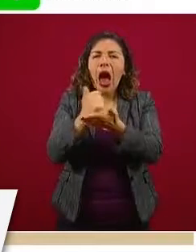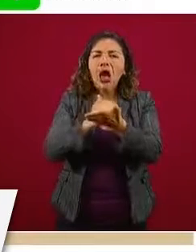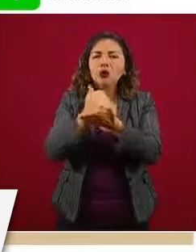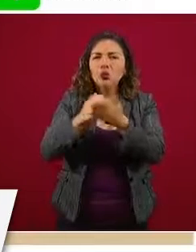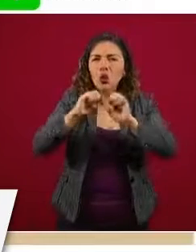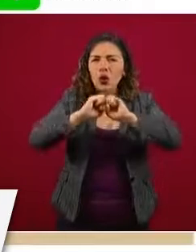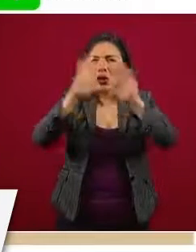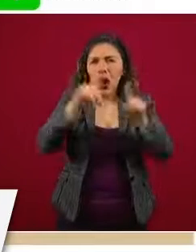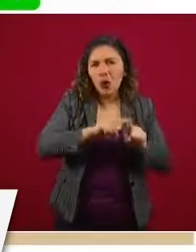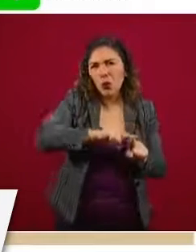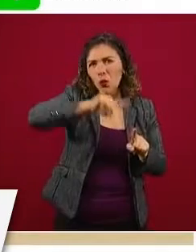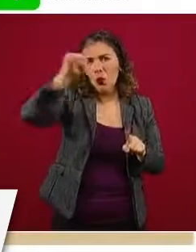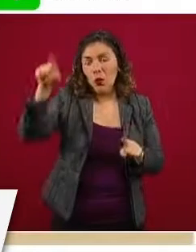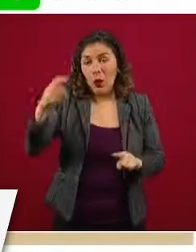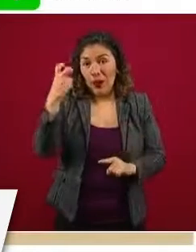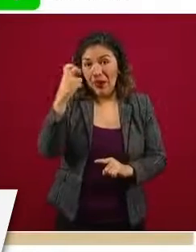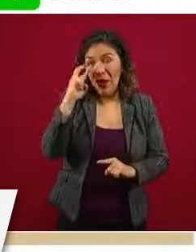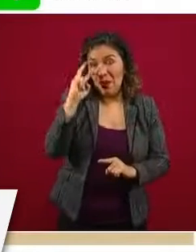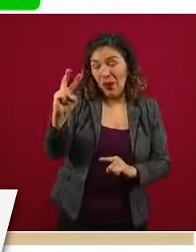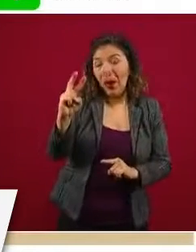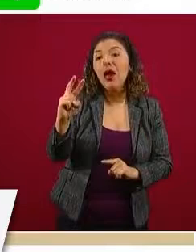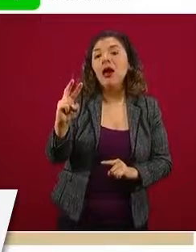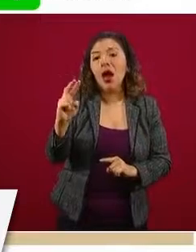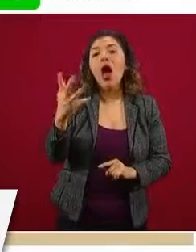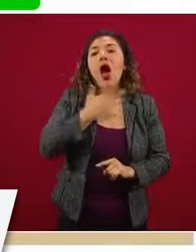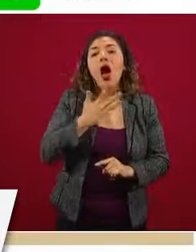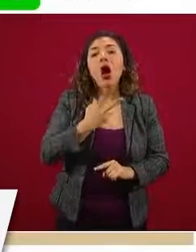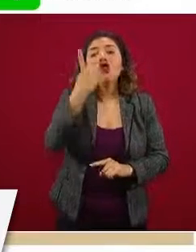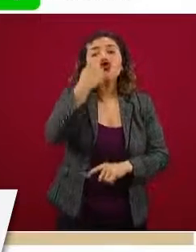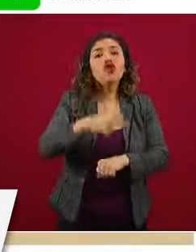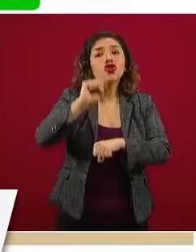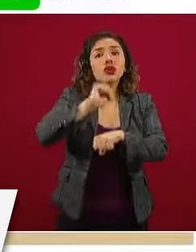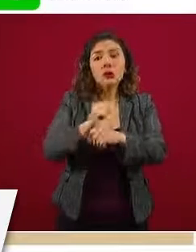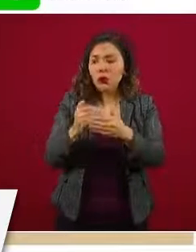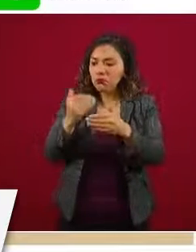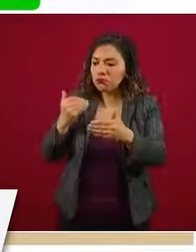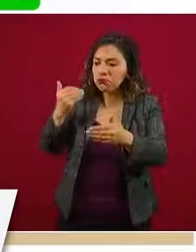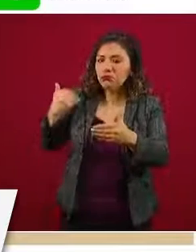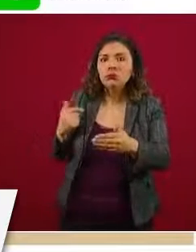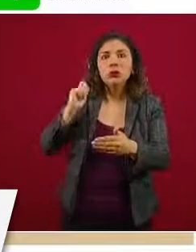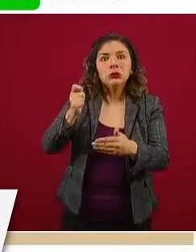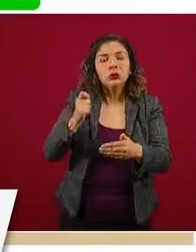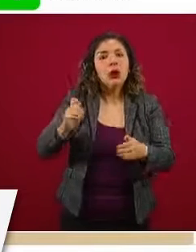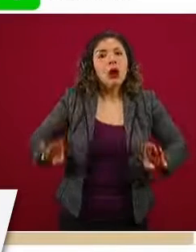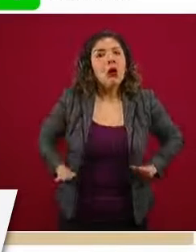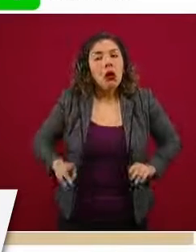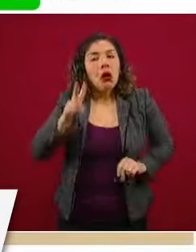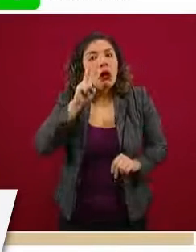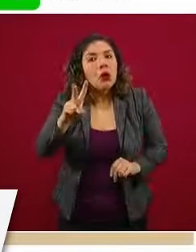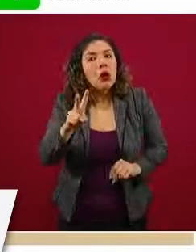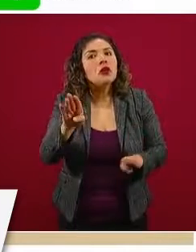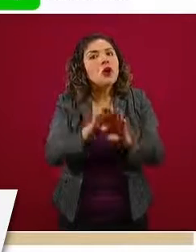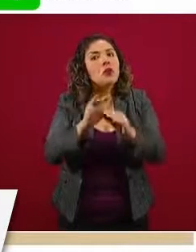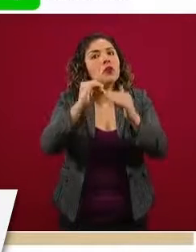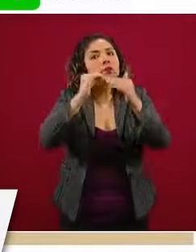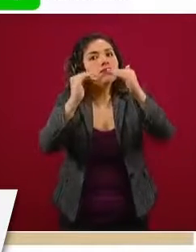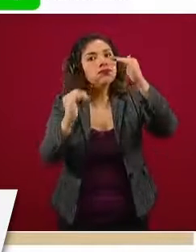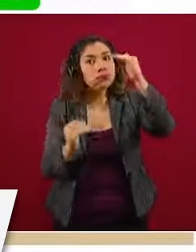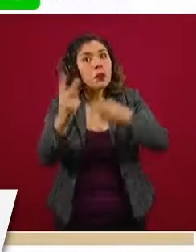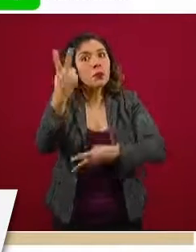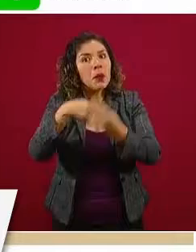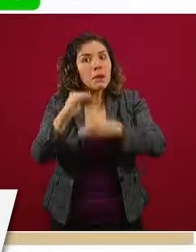de color azul claro, ya dos semanas consecutivas los casos estimados también muestran reducción.